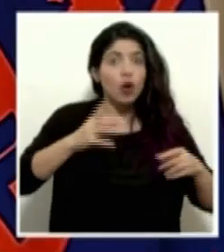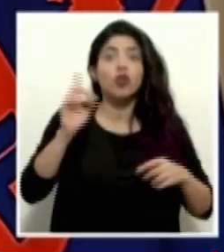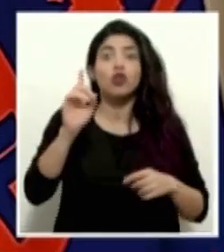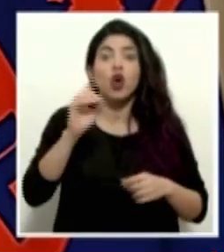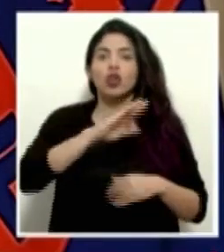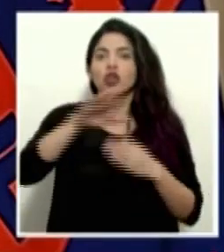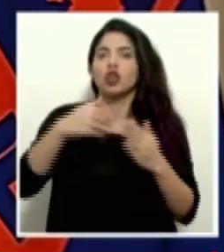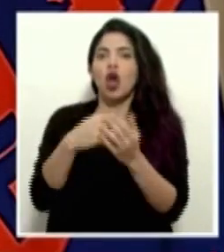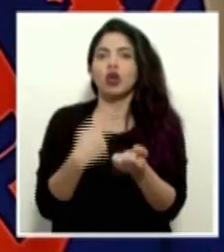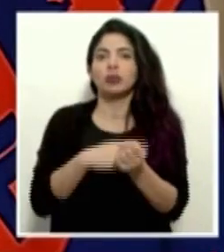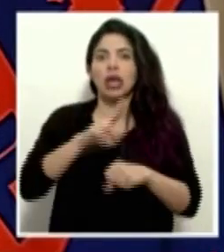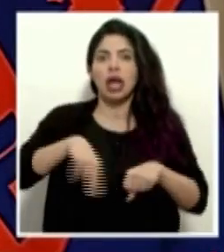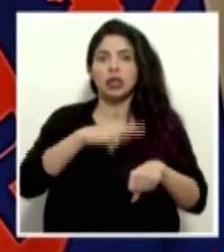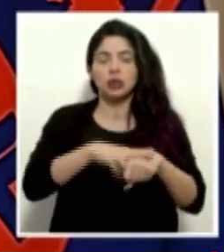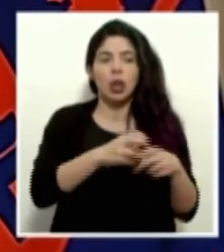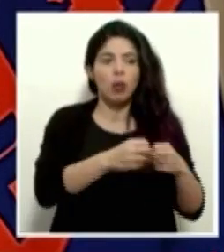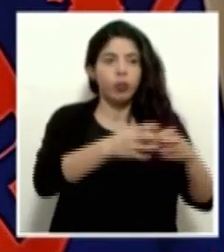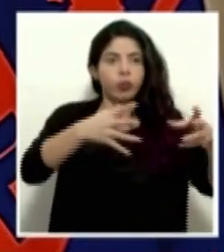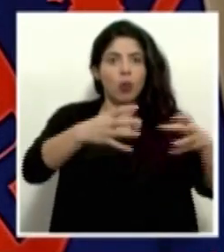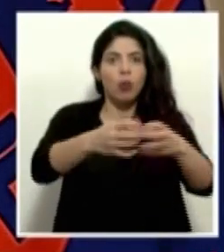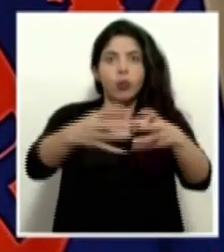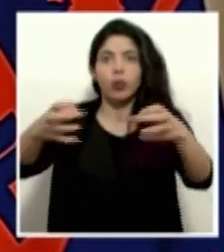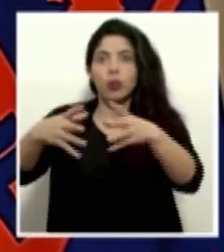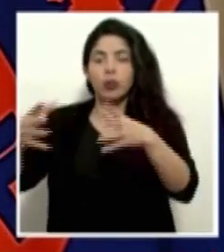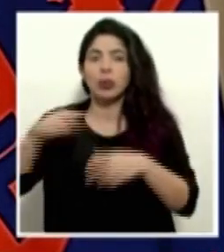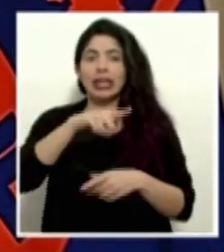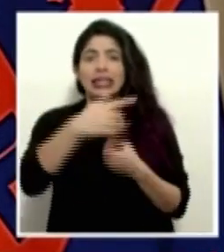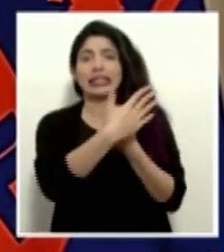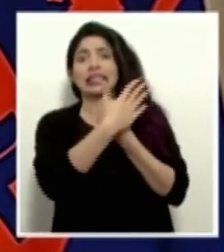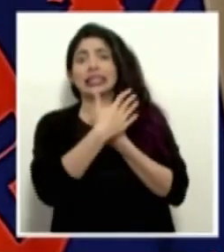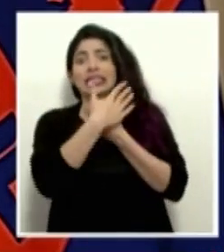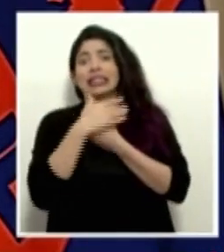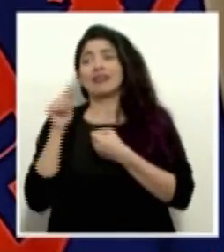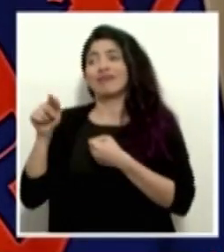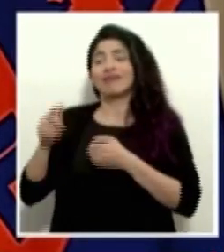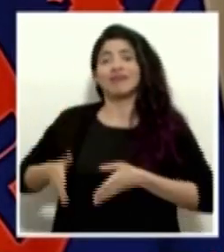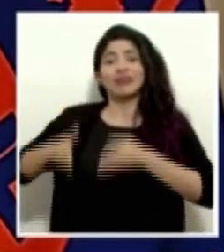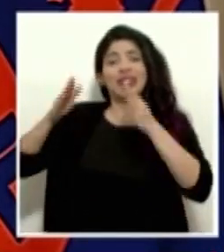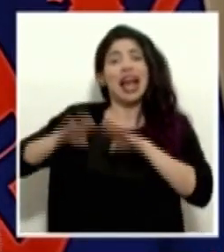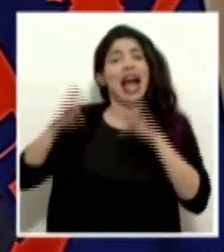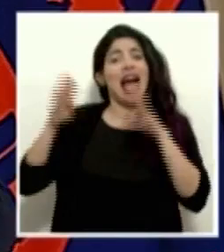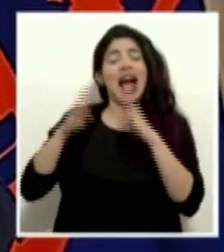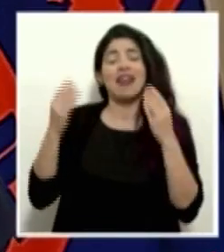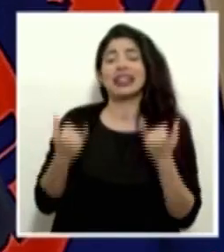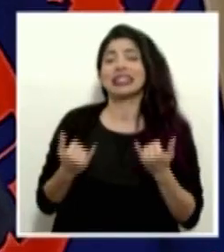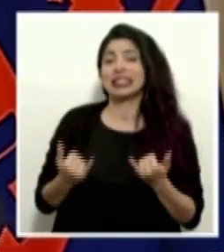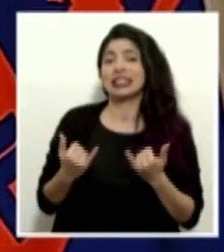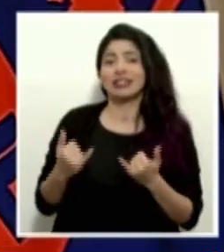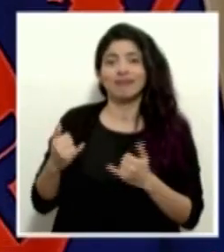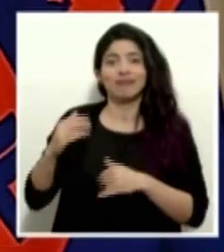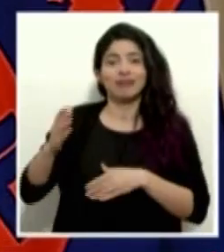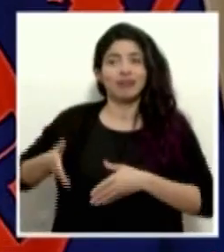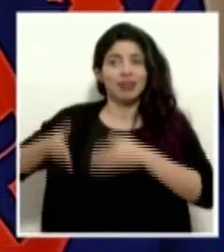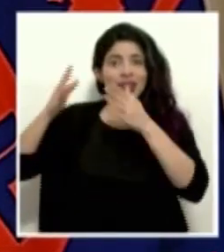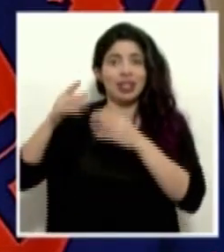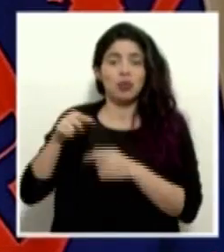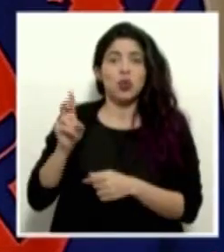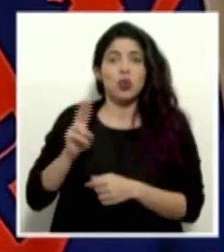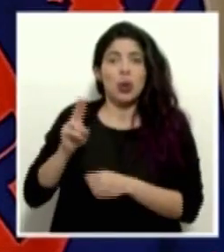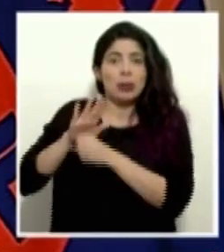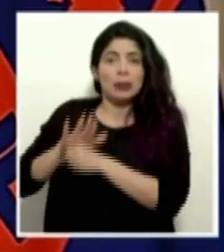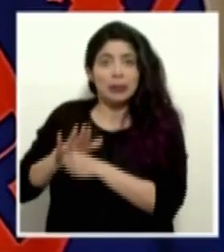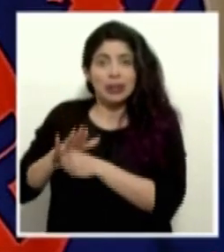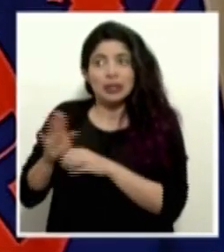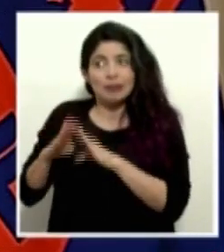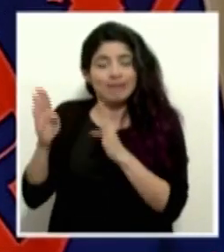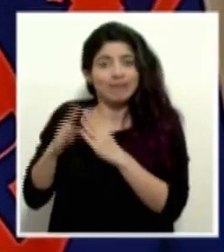nacionales. Y está presionando a la apertura lo antes posible de Torre Este del Calderón Guardia. Lo que